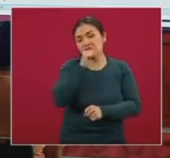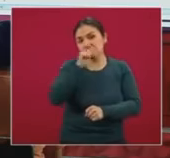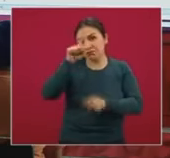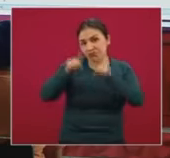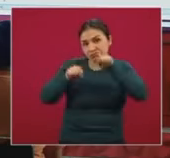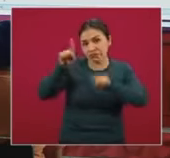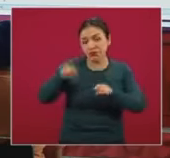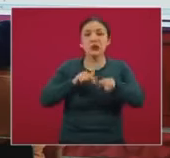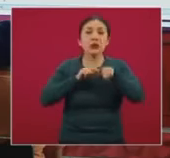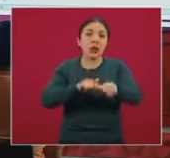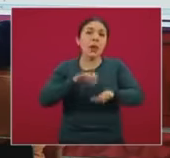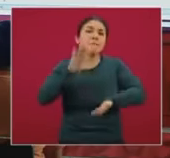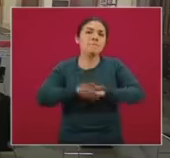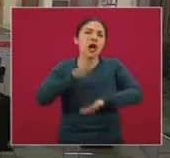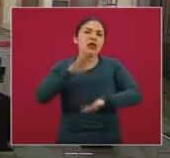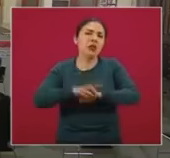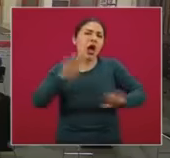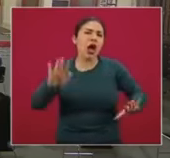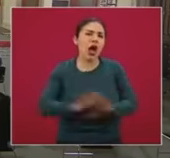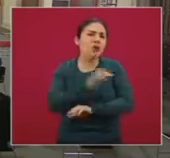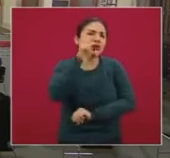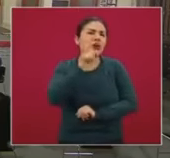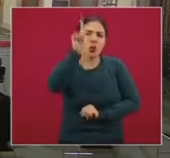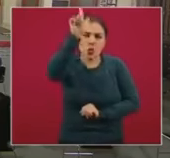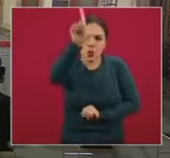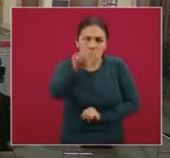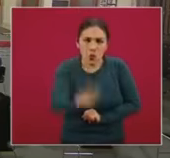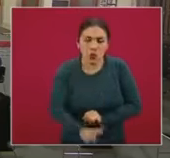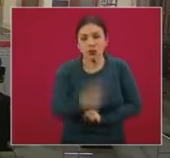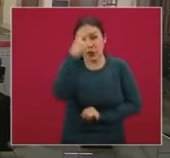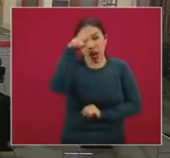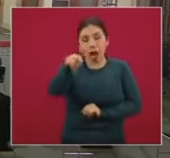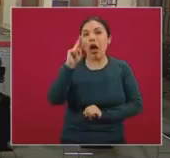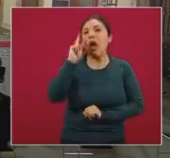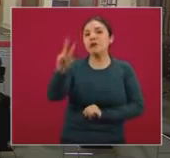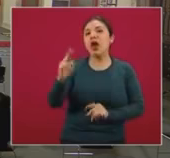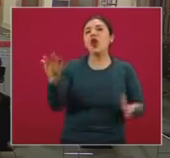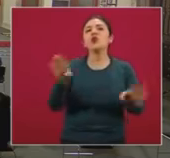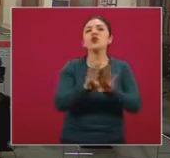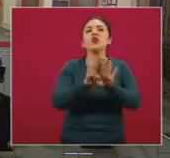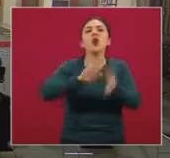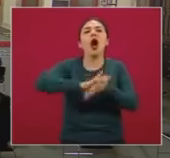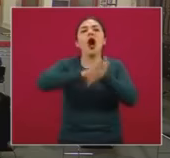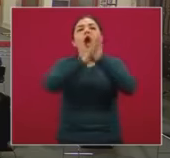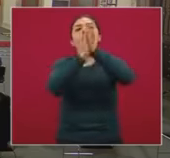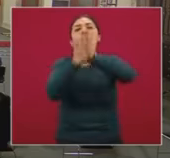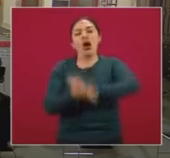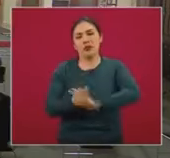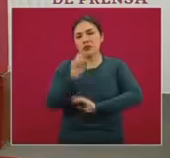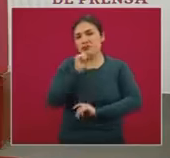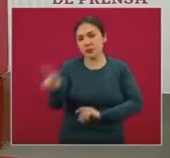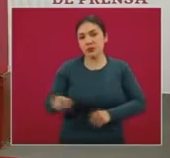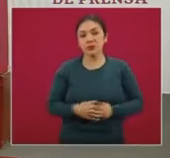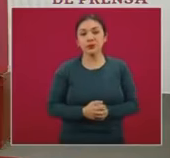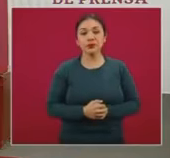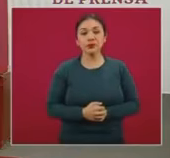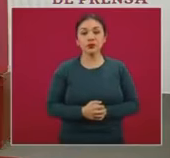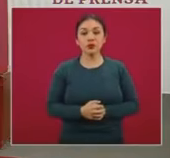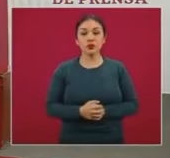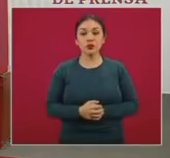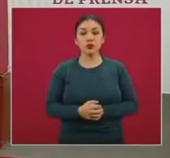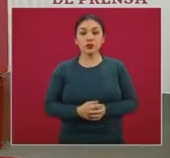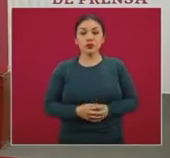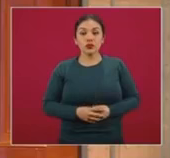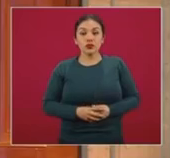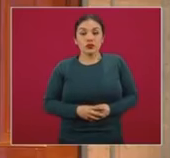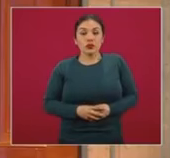Vamos a estarlo actualizando todos los lunes, precisamente para ver cómo va evolucionando el mismo. Ahora vamos a